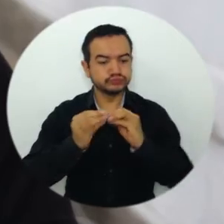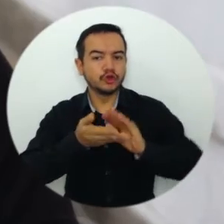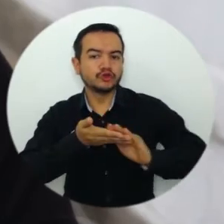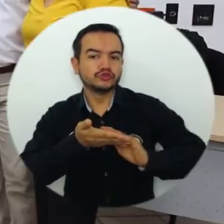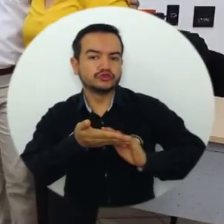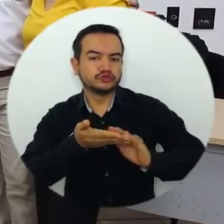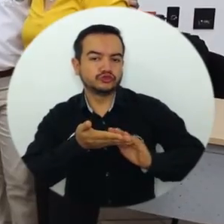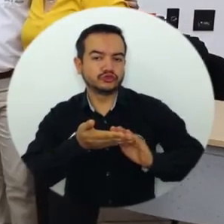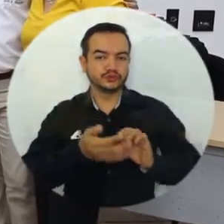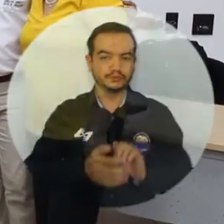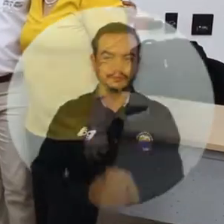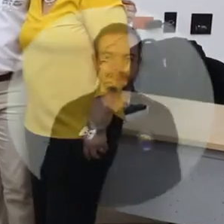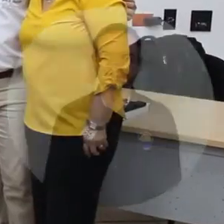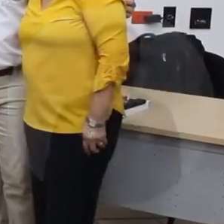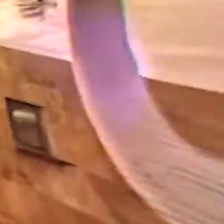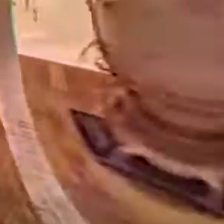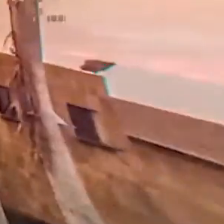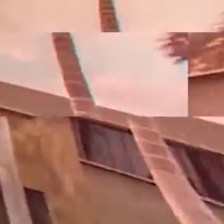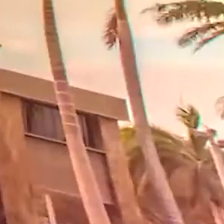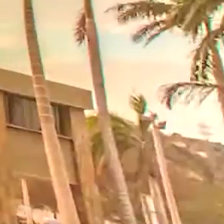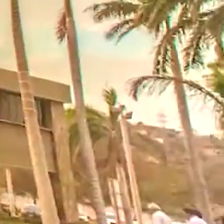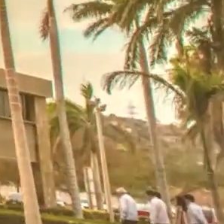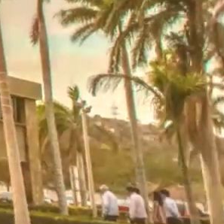Jurídico y Centro de Conciliación.